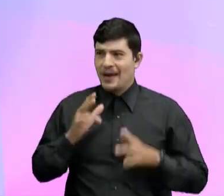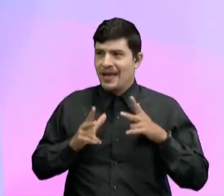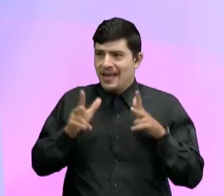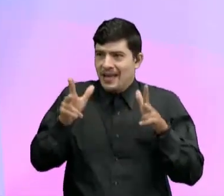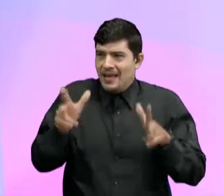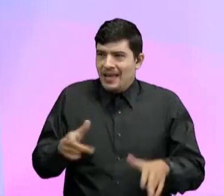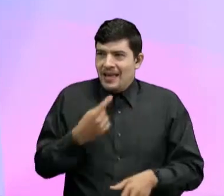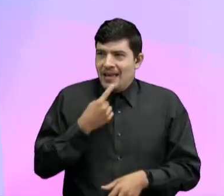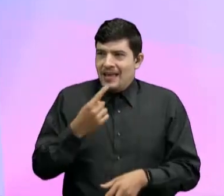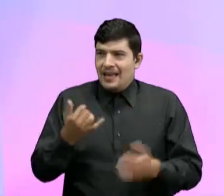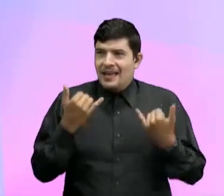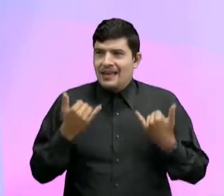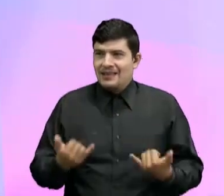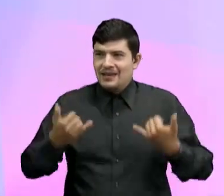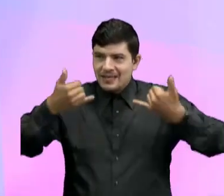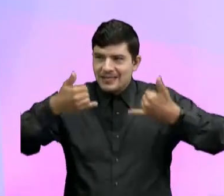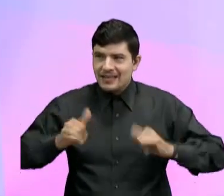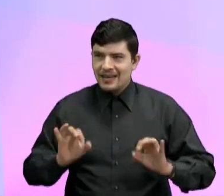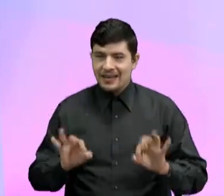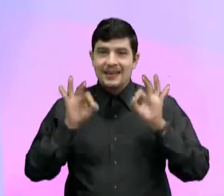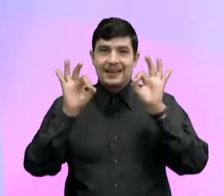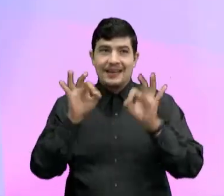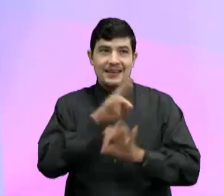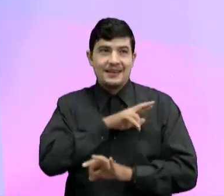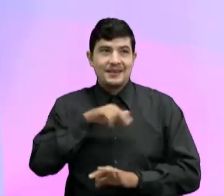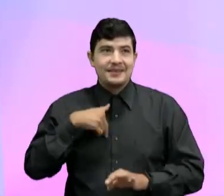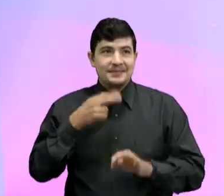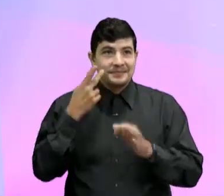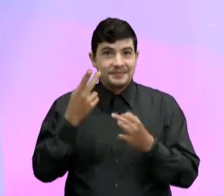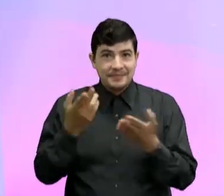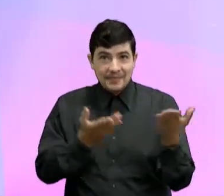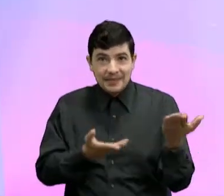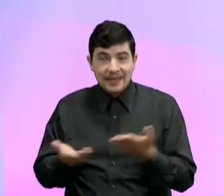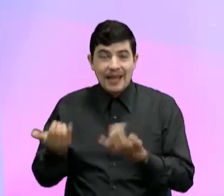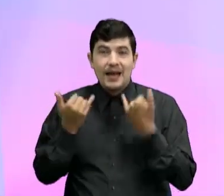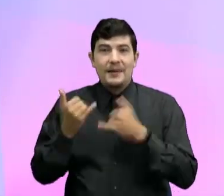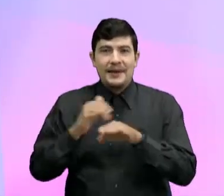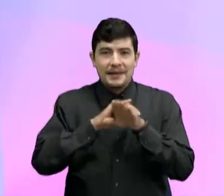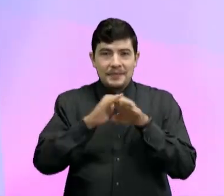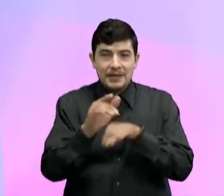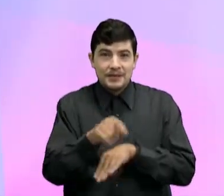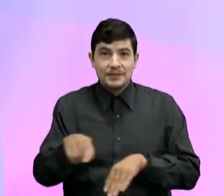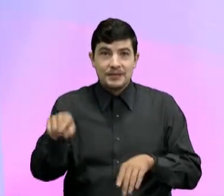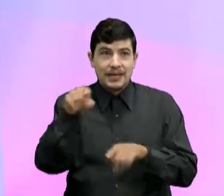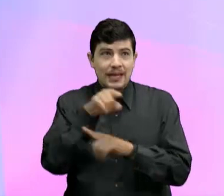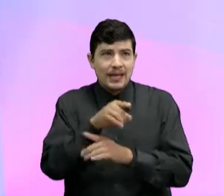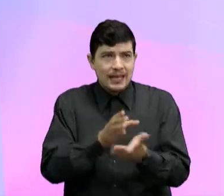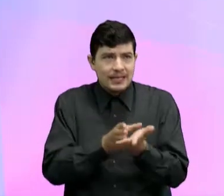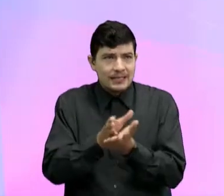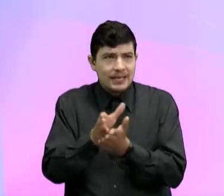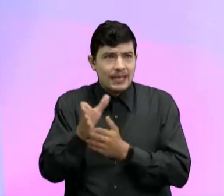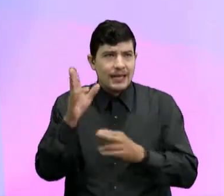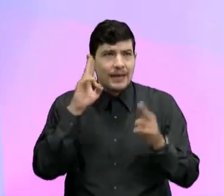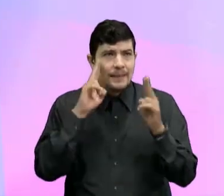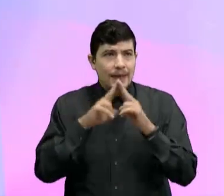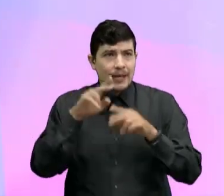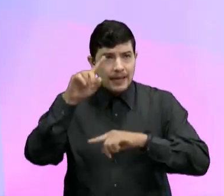se relaja un poquito Y dice Está bien Vamos a estarle con todo A este refuerzo Yo los invito Para que no se despeguen ni un segundo